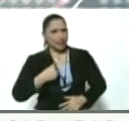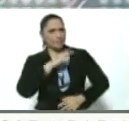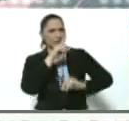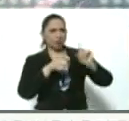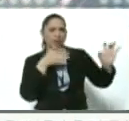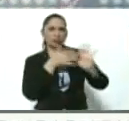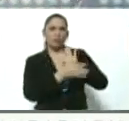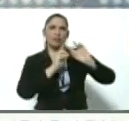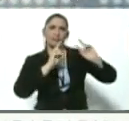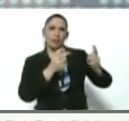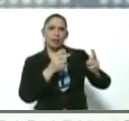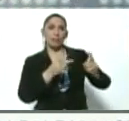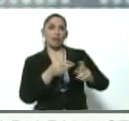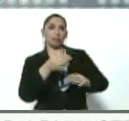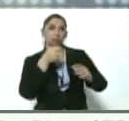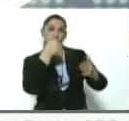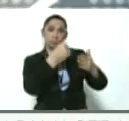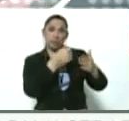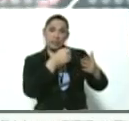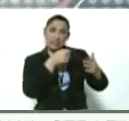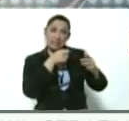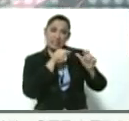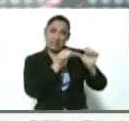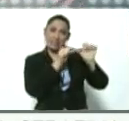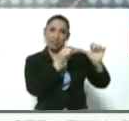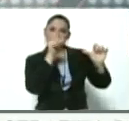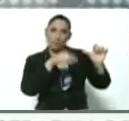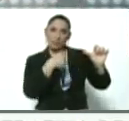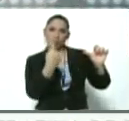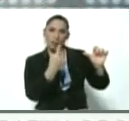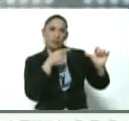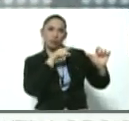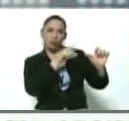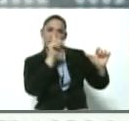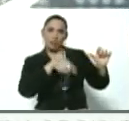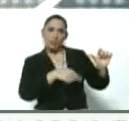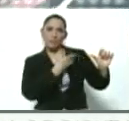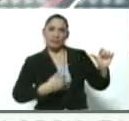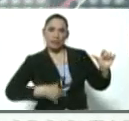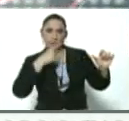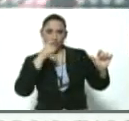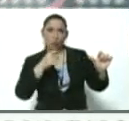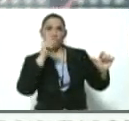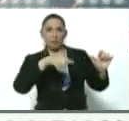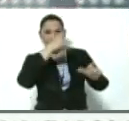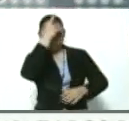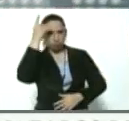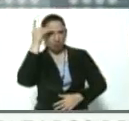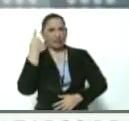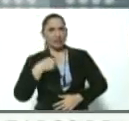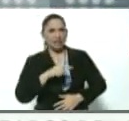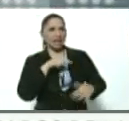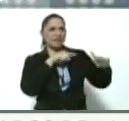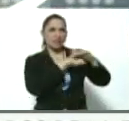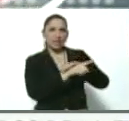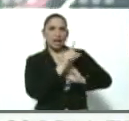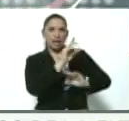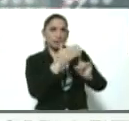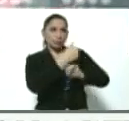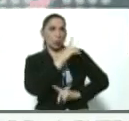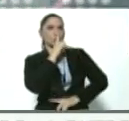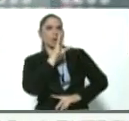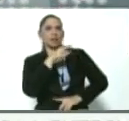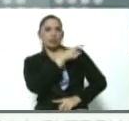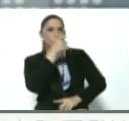y que han insistido, no solamente usted, también el presidente Maduro e incluso Diosdado Cabello, de que tenían infiltrada esta operación. Si ustedes tenían